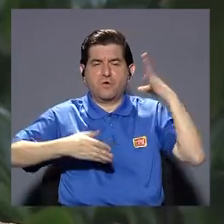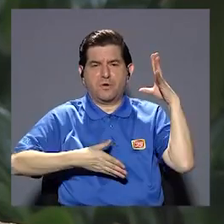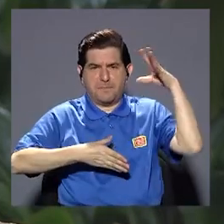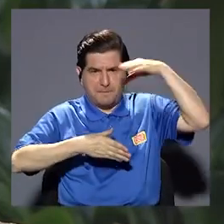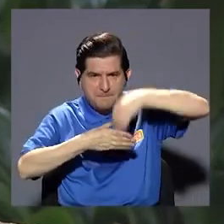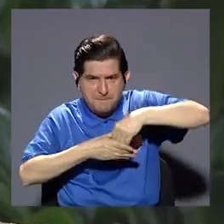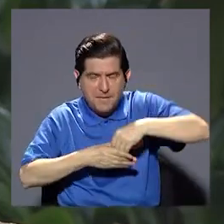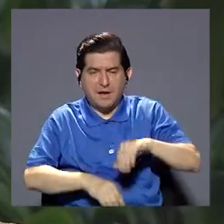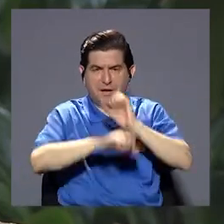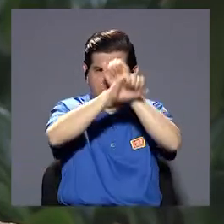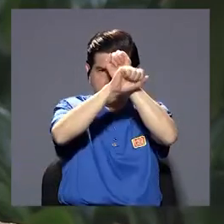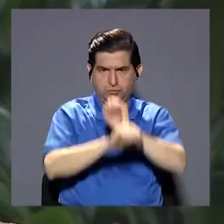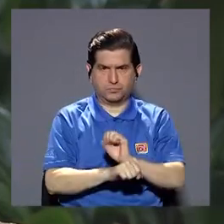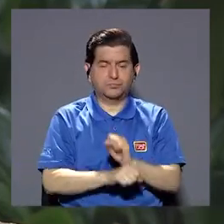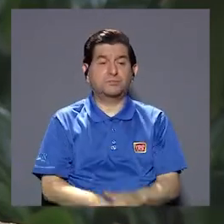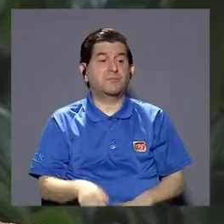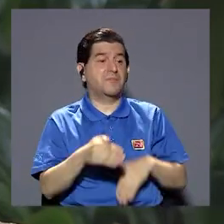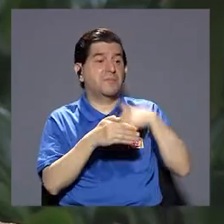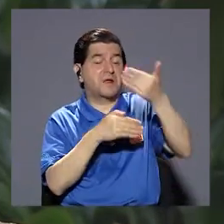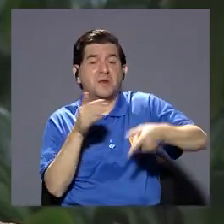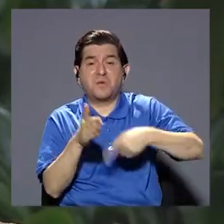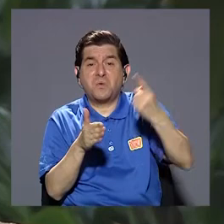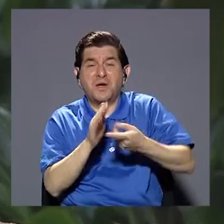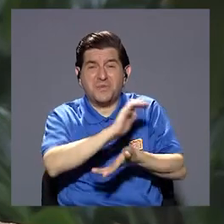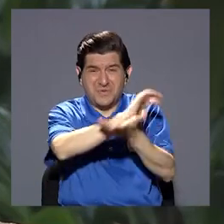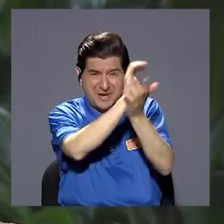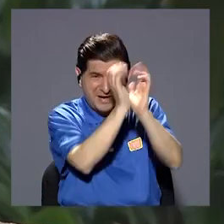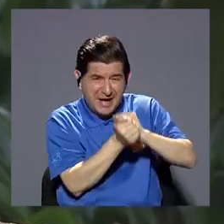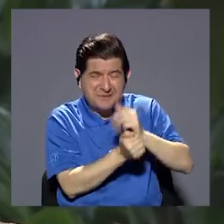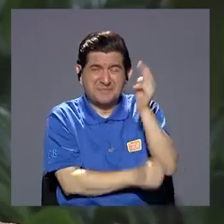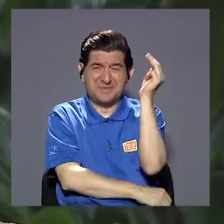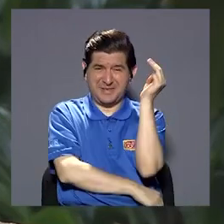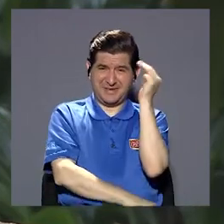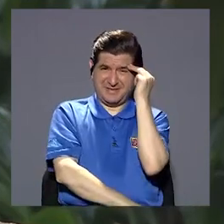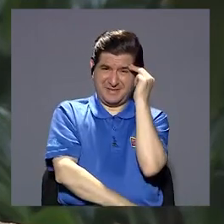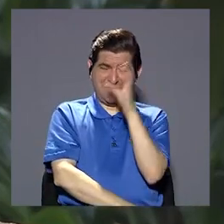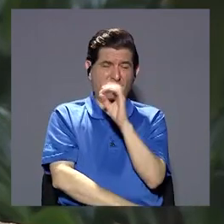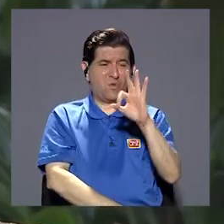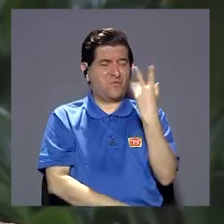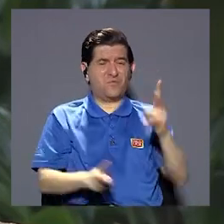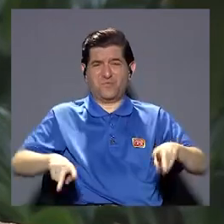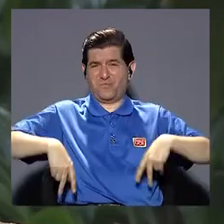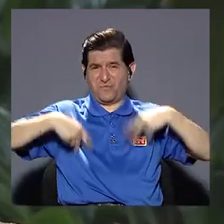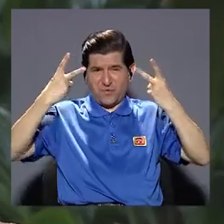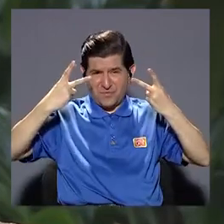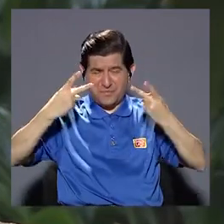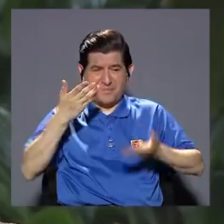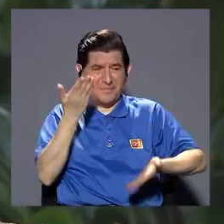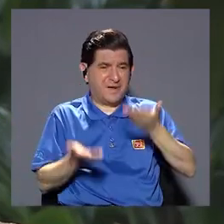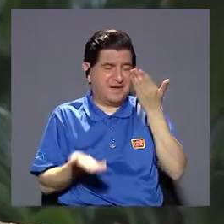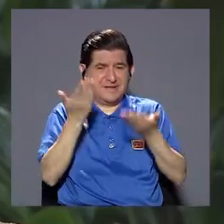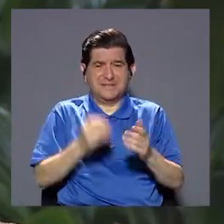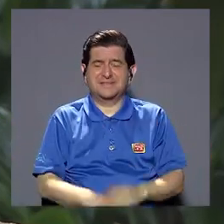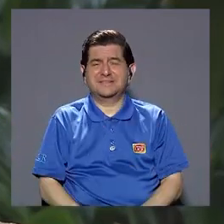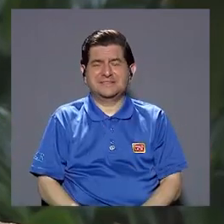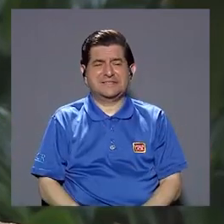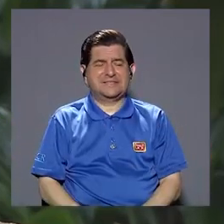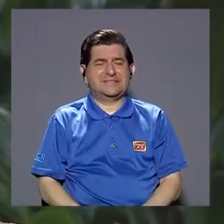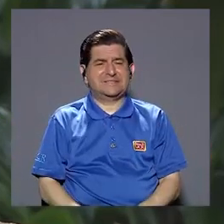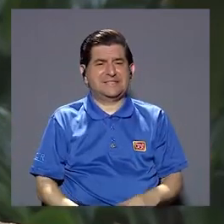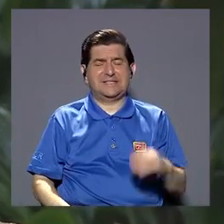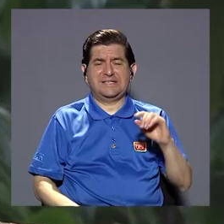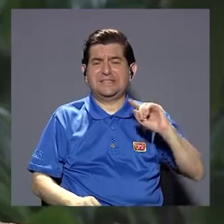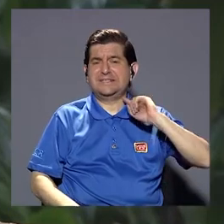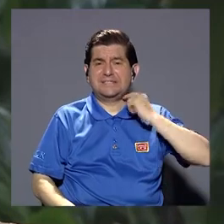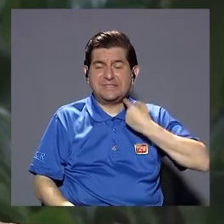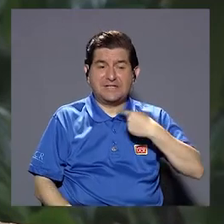esa es como la principal visión que hemos querido dar que desde tempranas edades es mejor tener ya ese estilo de vida incorporado en nuestras rutinas porque